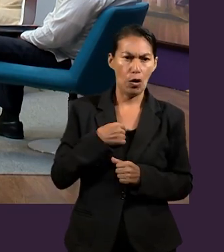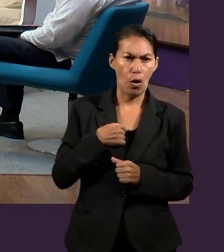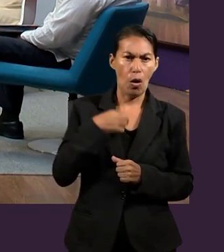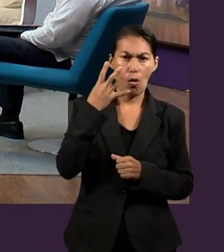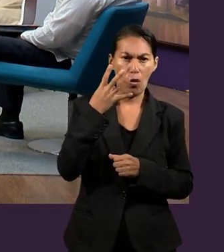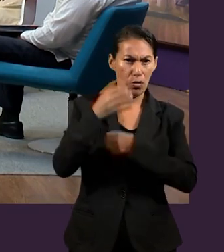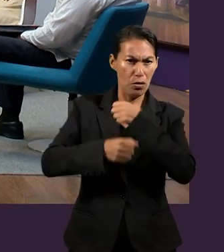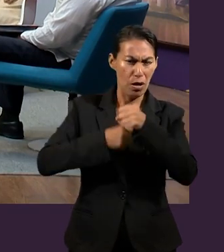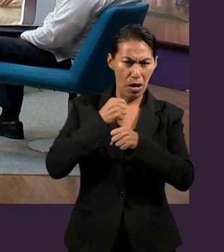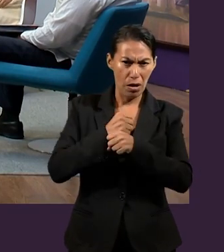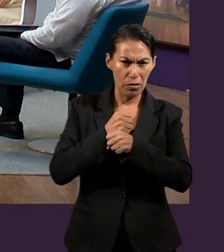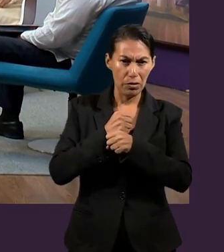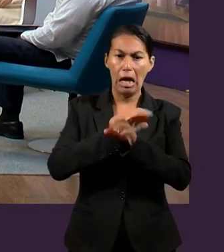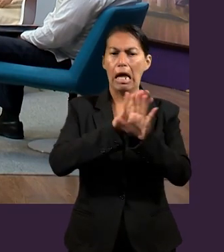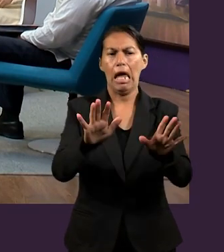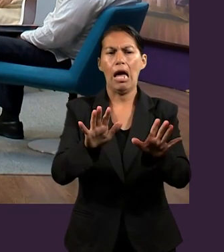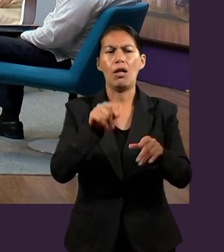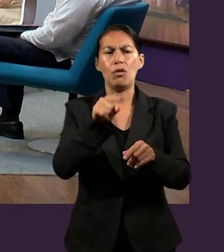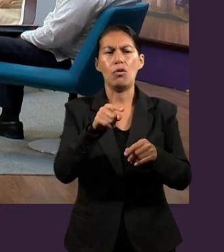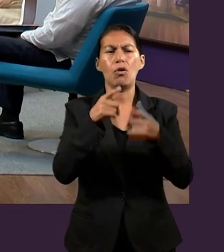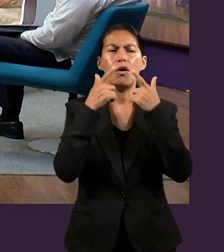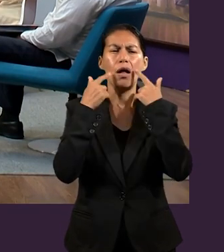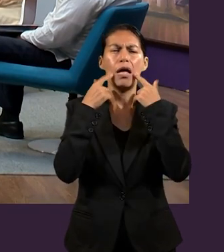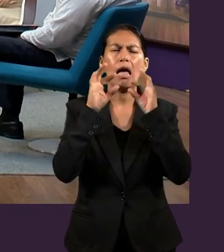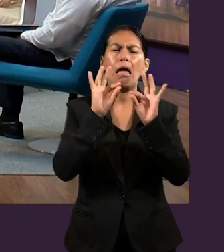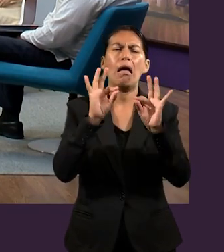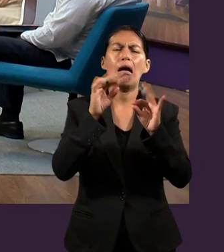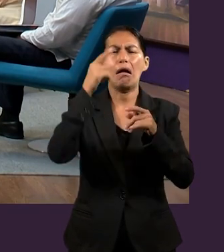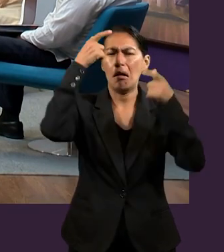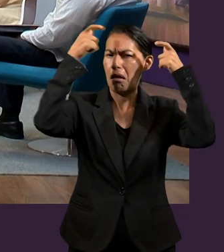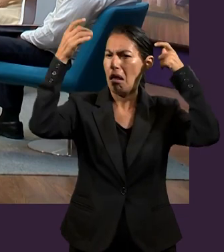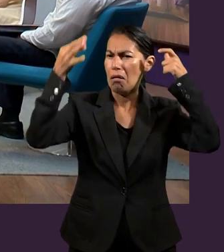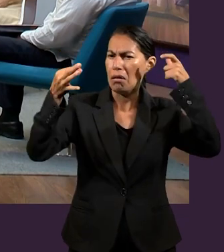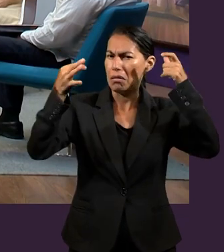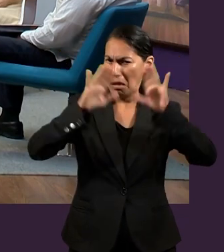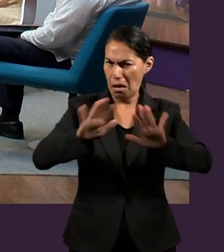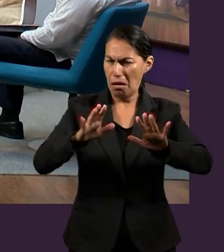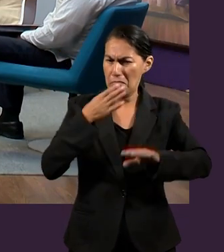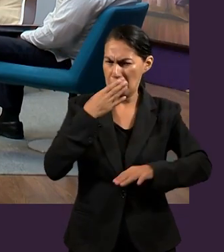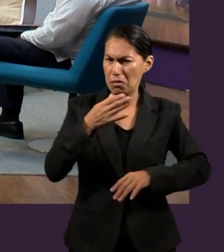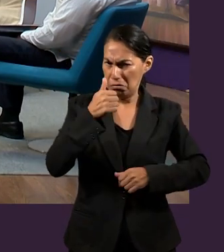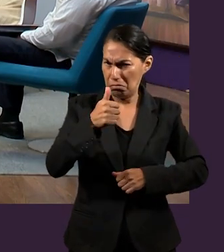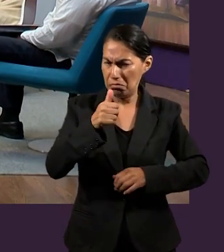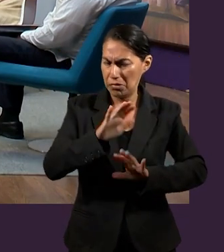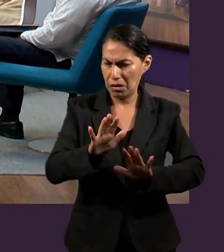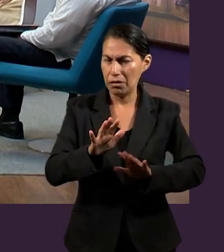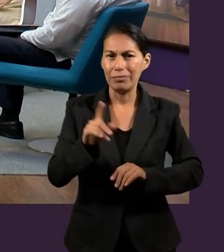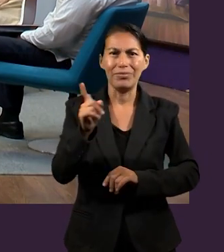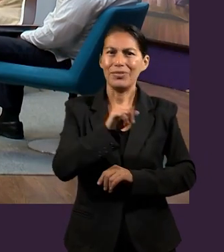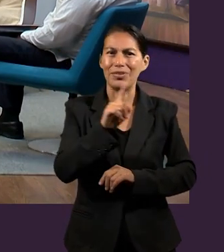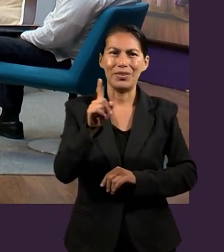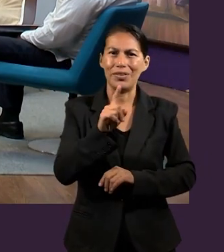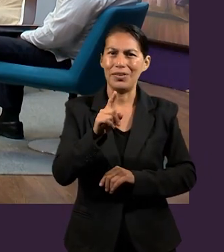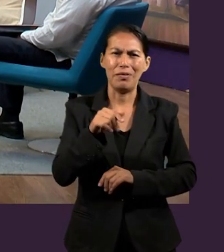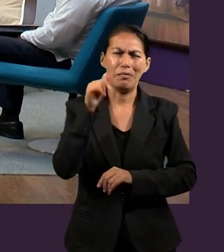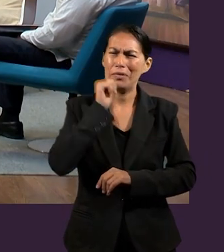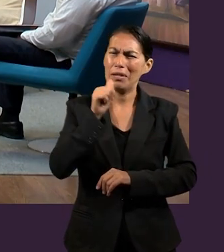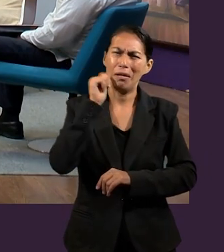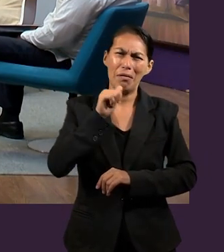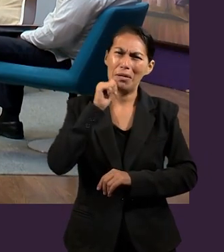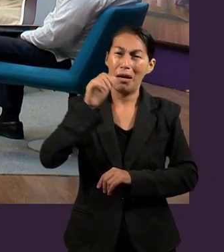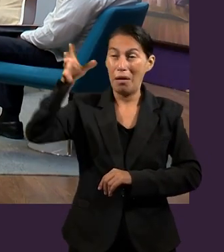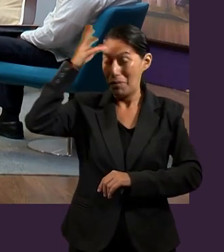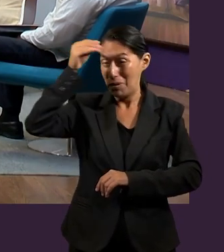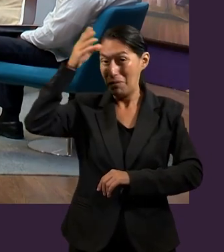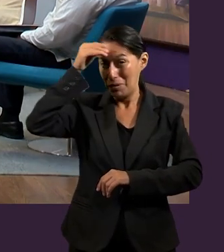en cuatro años ya eres una máster en la gracia, menciona la lección. Es algo permanente, es algo para siempre, para toda